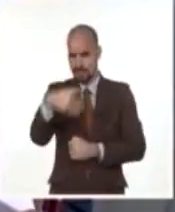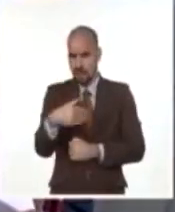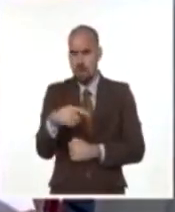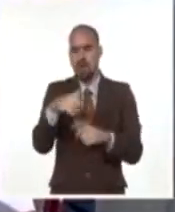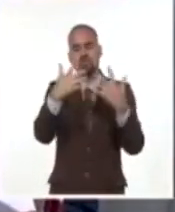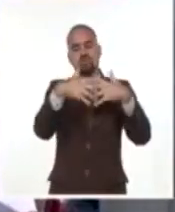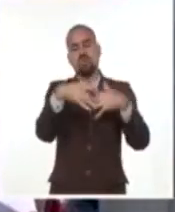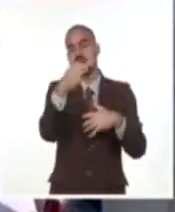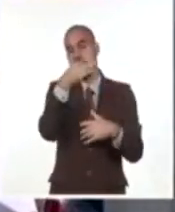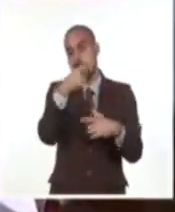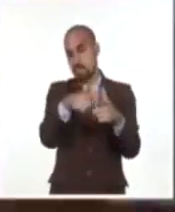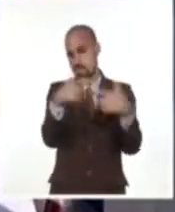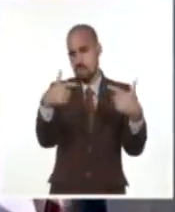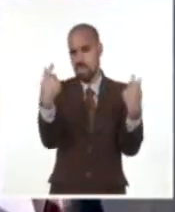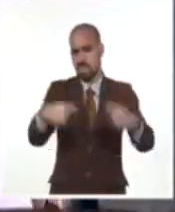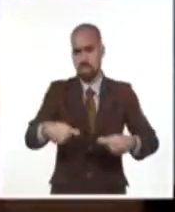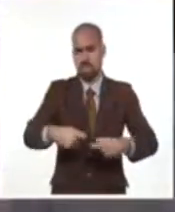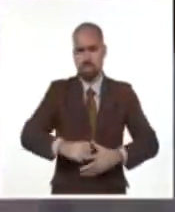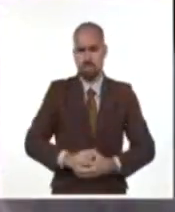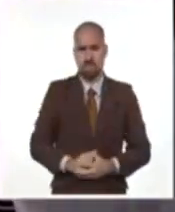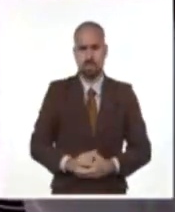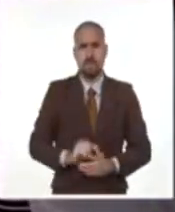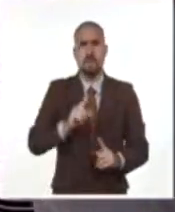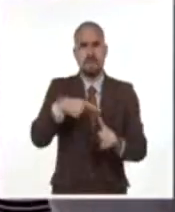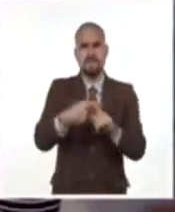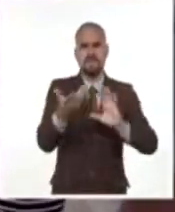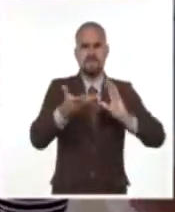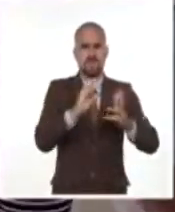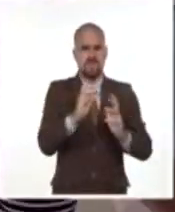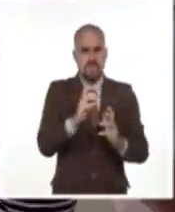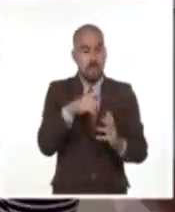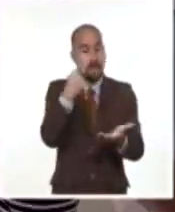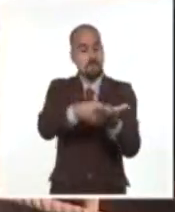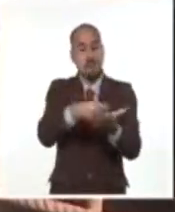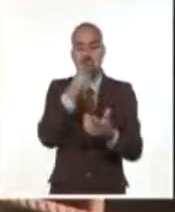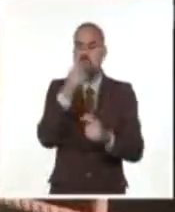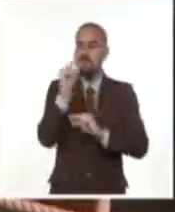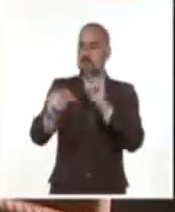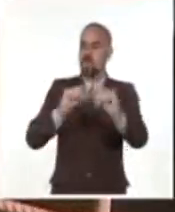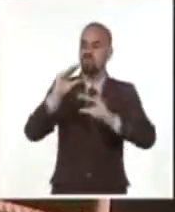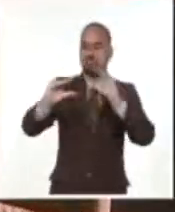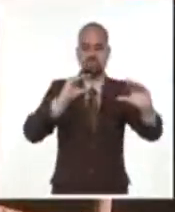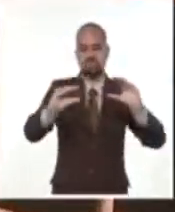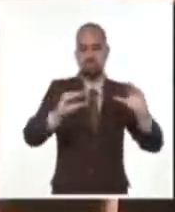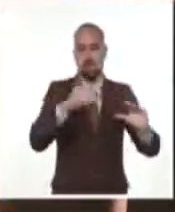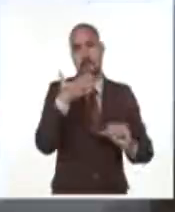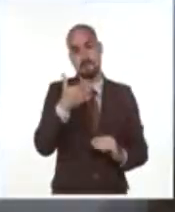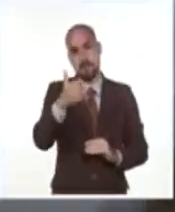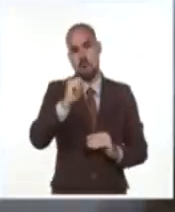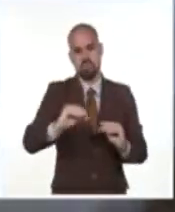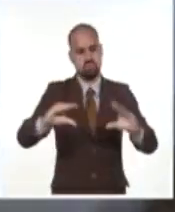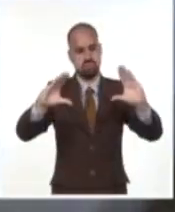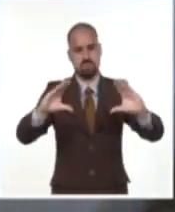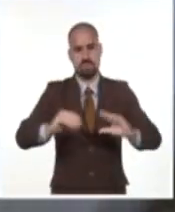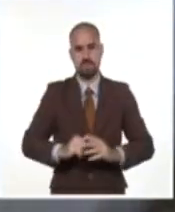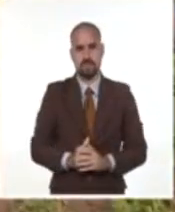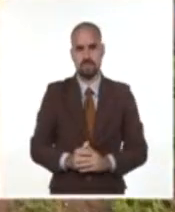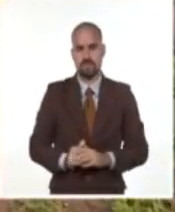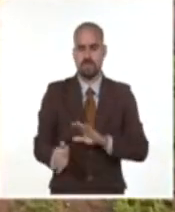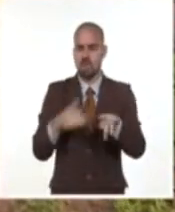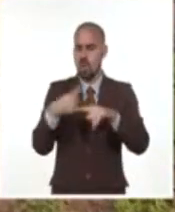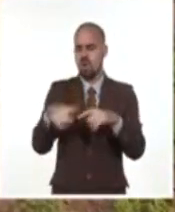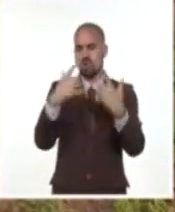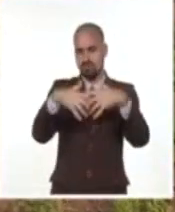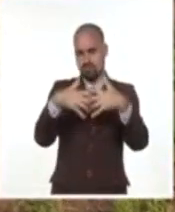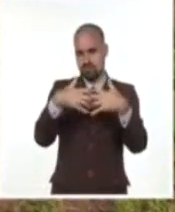medicamentos e implementar sistemas de pago que estimulen a los trabajadores. En tanto, la producción de leche y queso de cabra